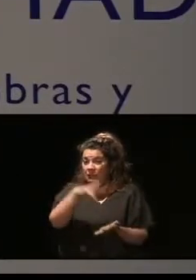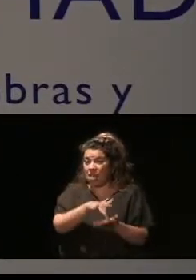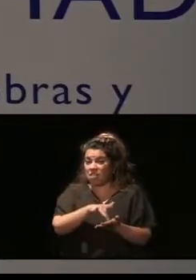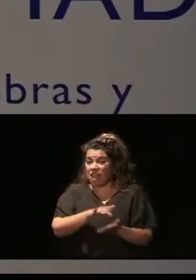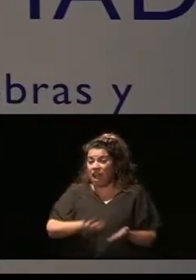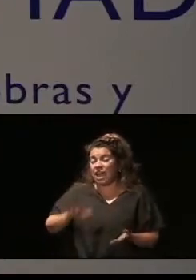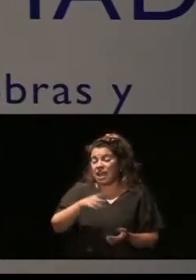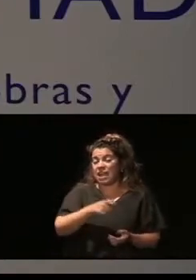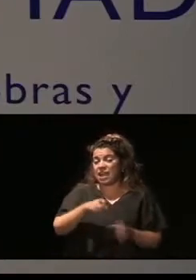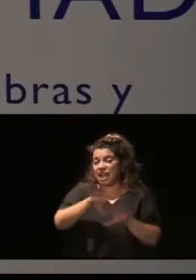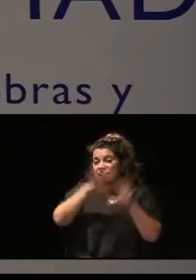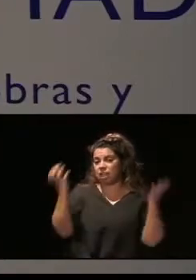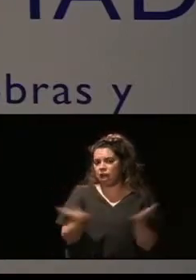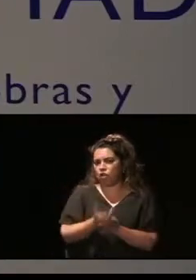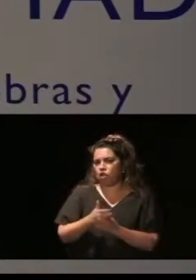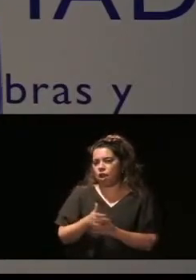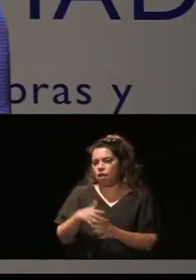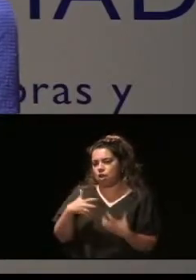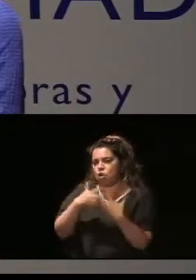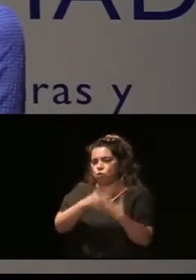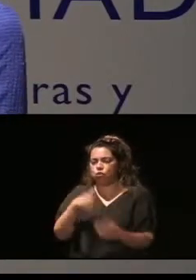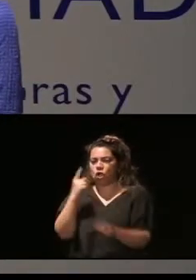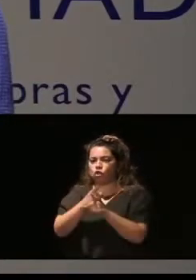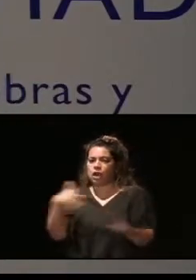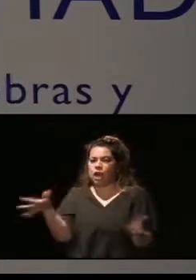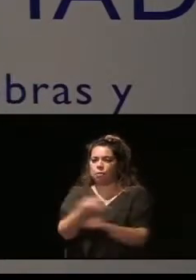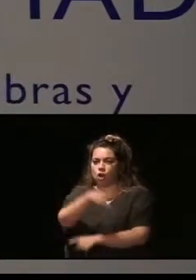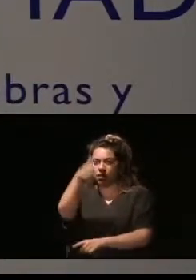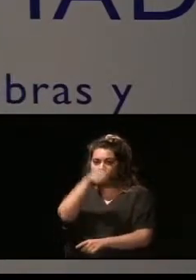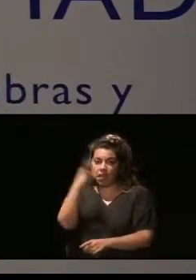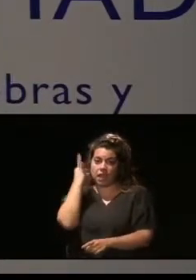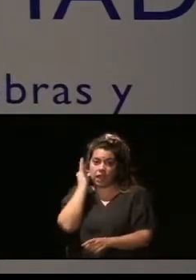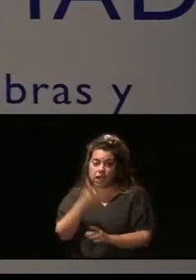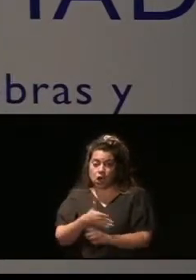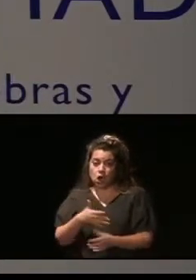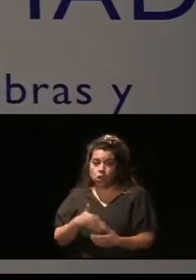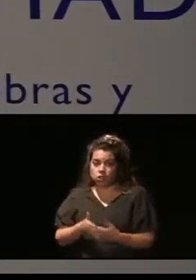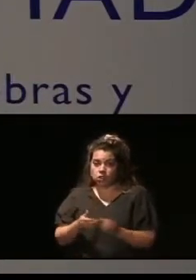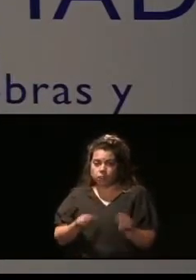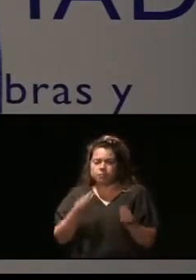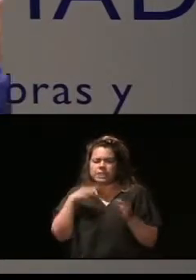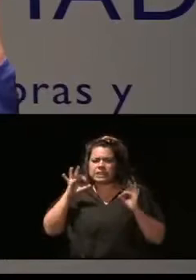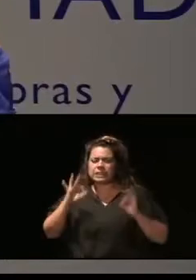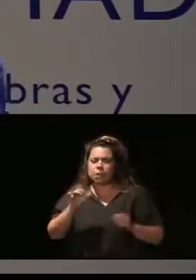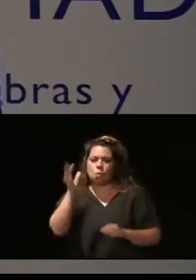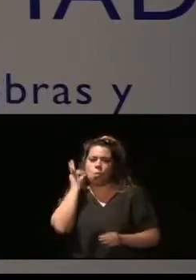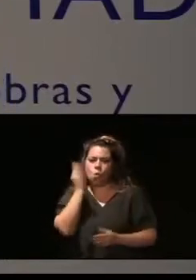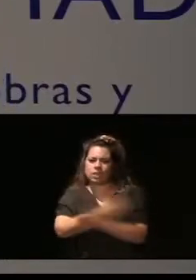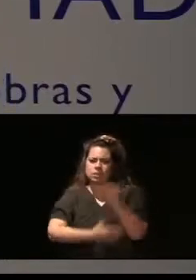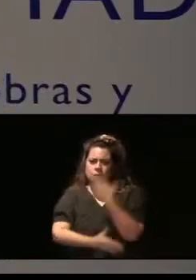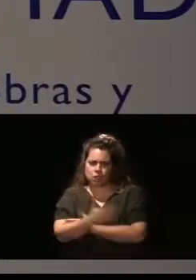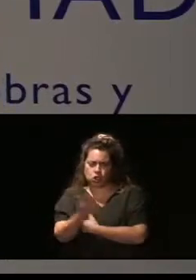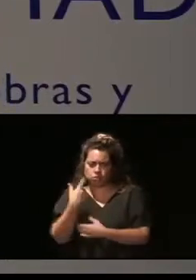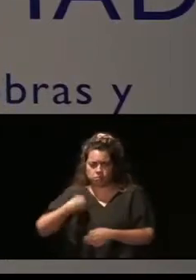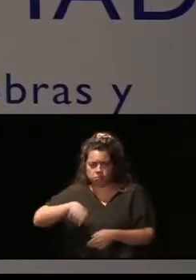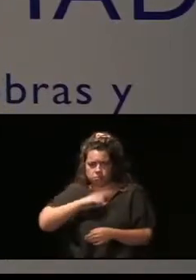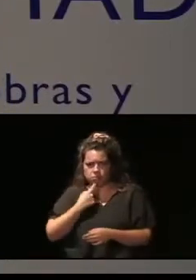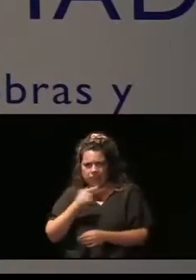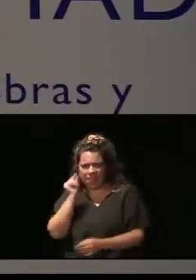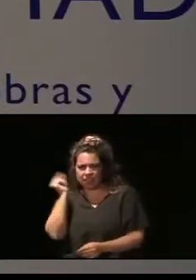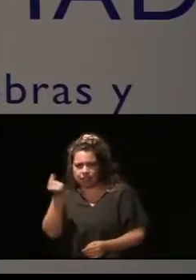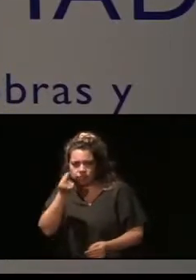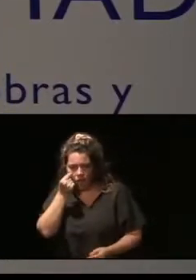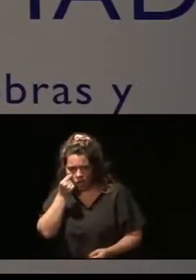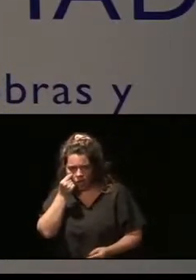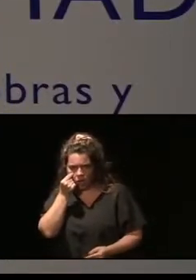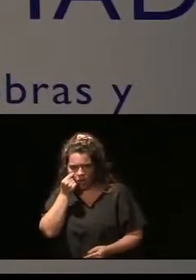Violencia de Género estaba dirigida precisamente a detectar la violencia de género en mujeres mayores. Cuando nosotras hablamos de detectar, quiero que entendáis que